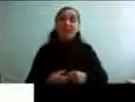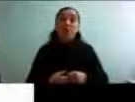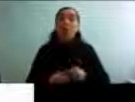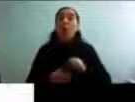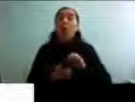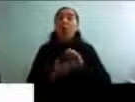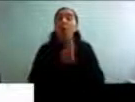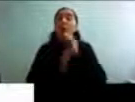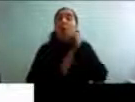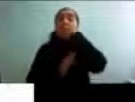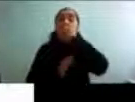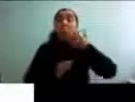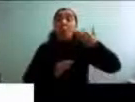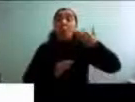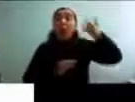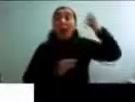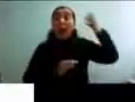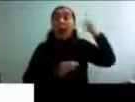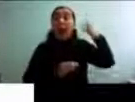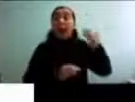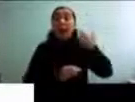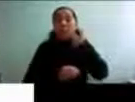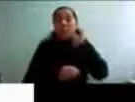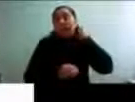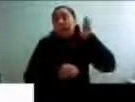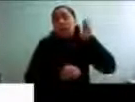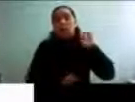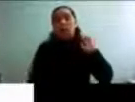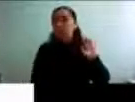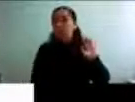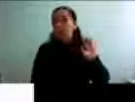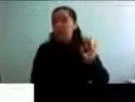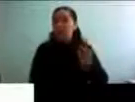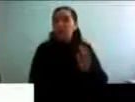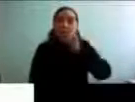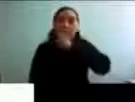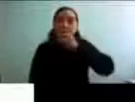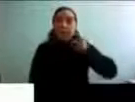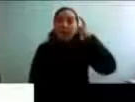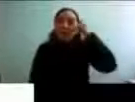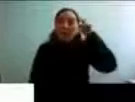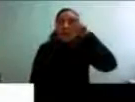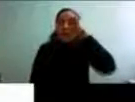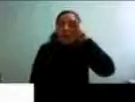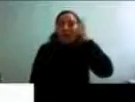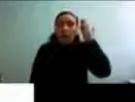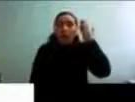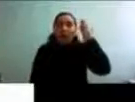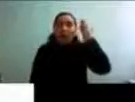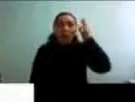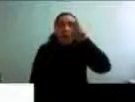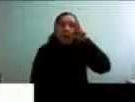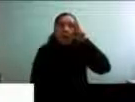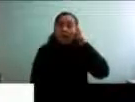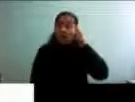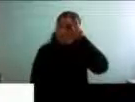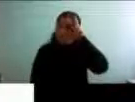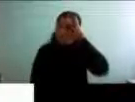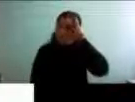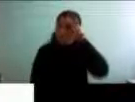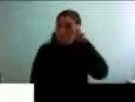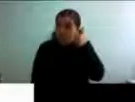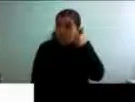pasado fue mejor. Esa gente que permanentemente vive en la nostalgia. Los recuerdos son buenos, pero la